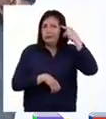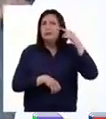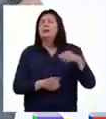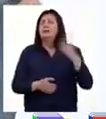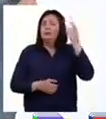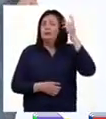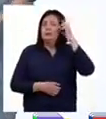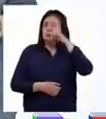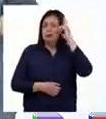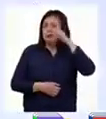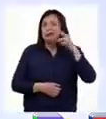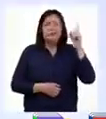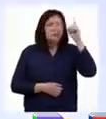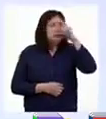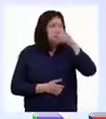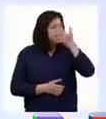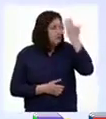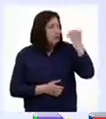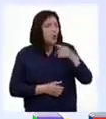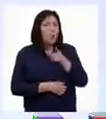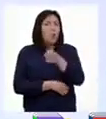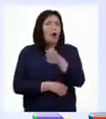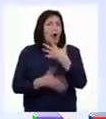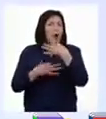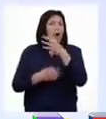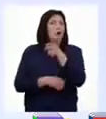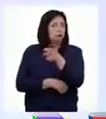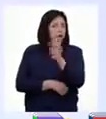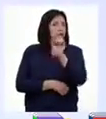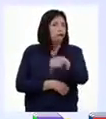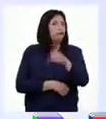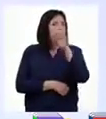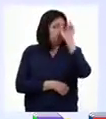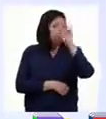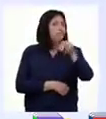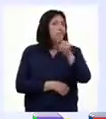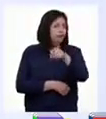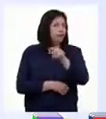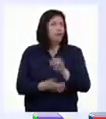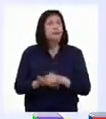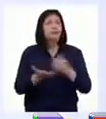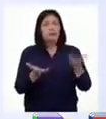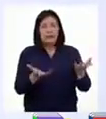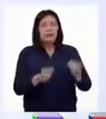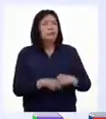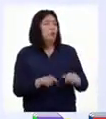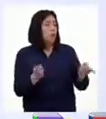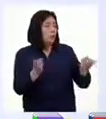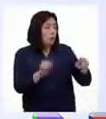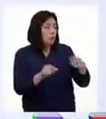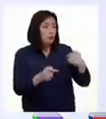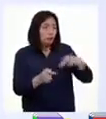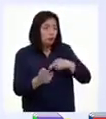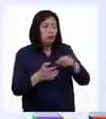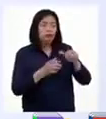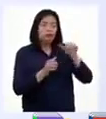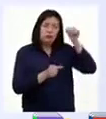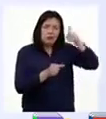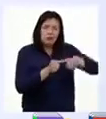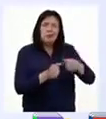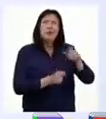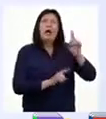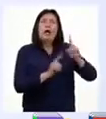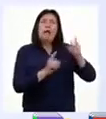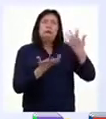eso es más difícil olvidarla. ¡Qué interesante, Patti! Tienes mucha razón. Además, cuando recordamos algo que nos